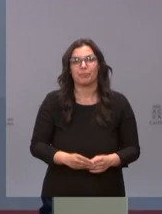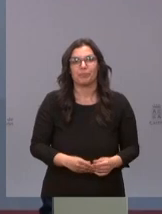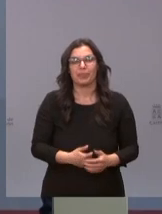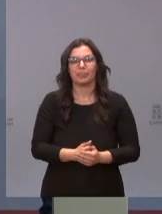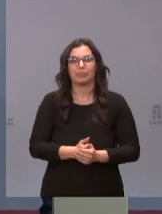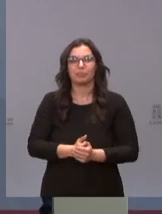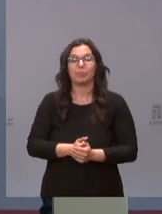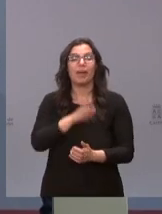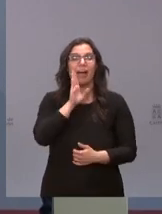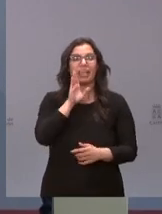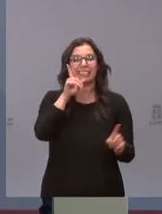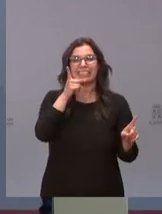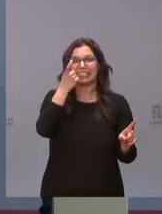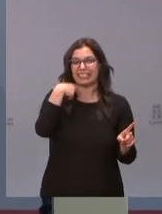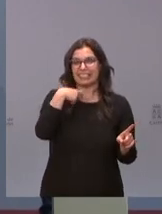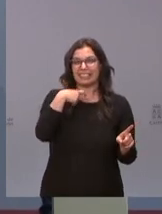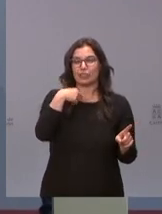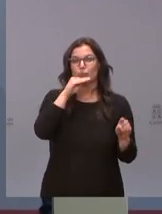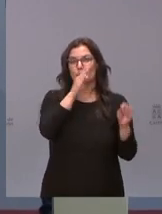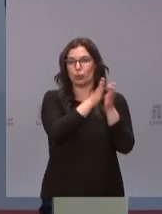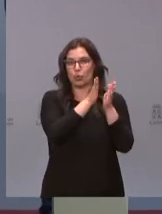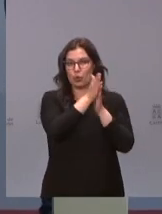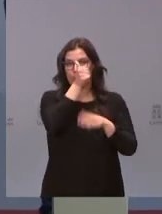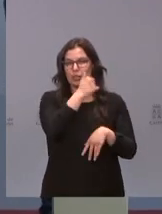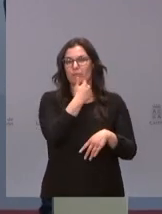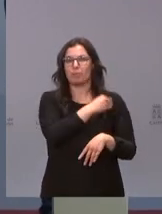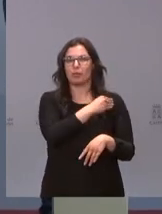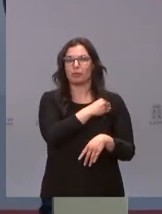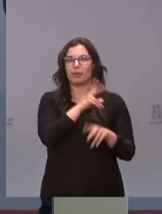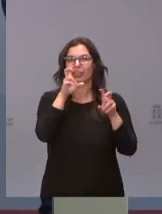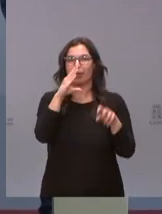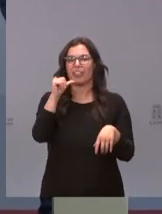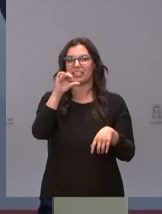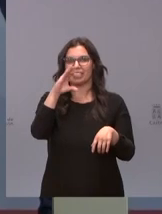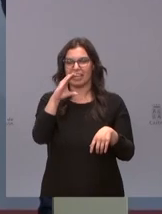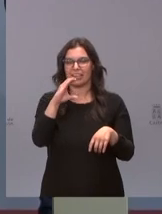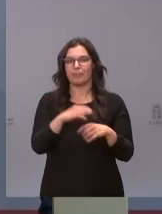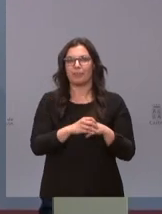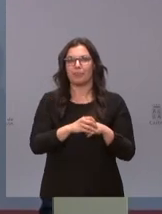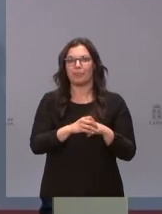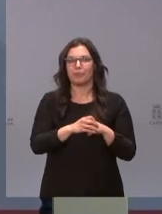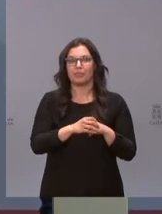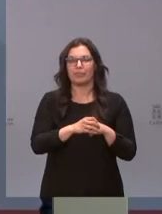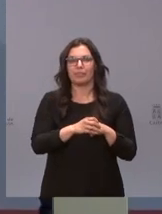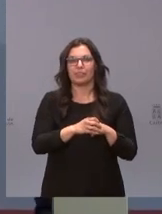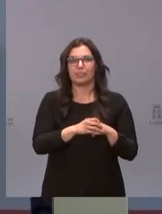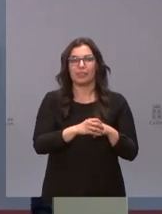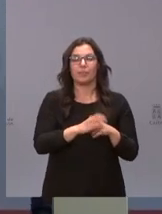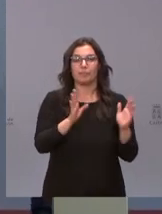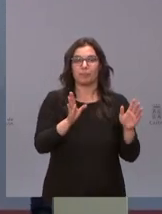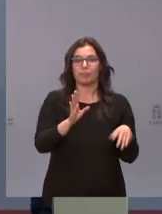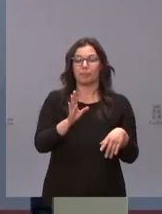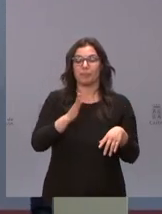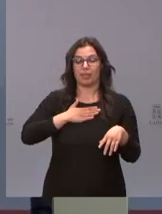me ha pasado contestar a su compañero que ha hecho una pregunta sobre el CSIC Carrasco como muy bien ha dicho el